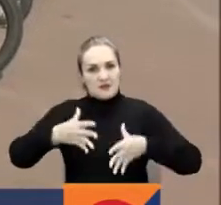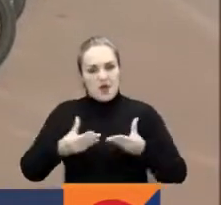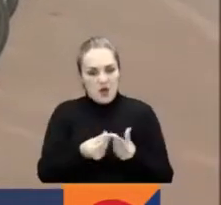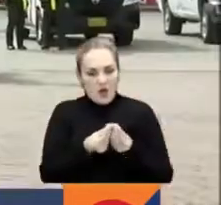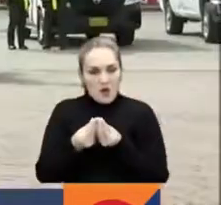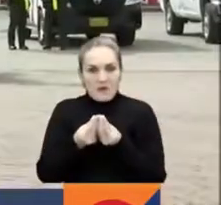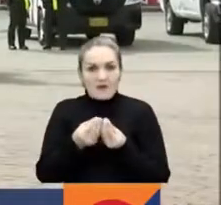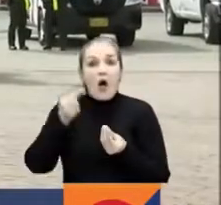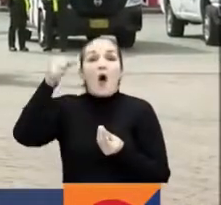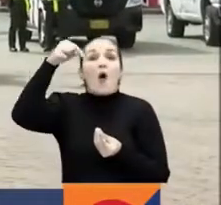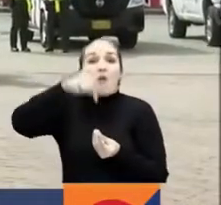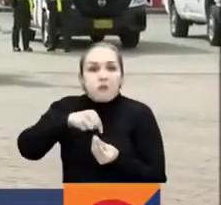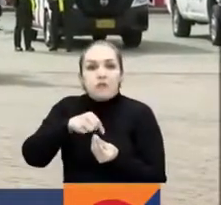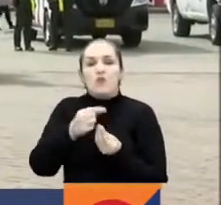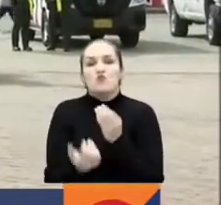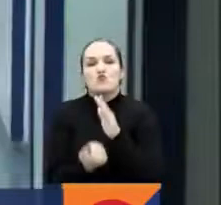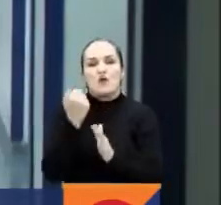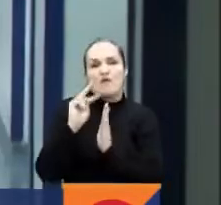a la policía.